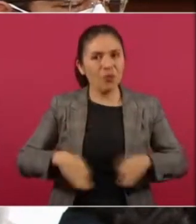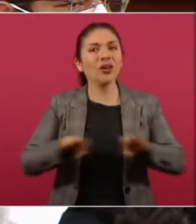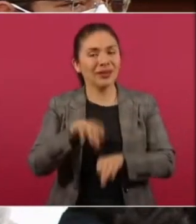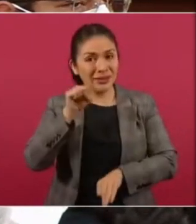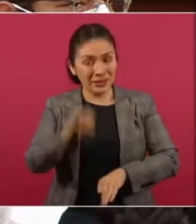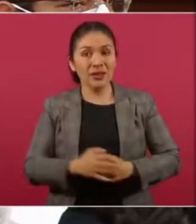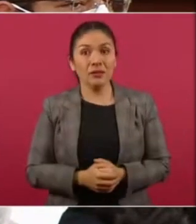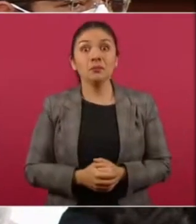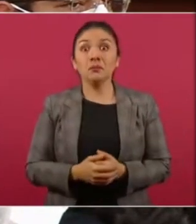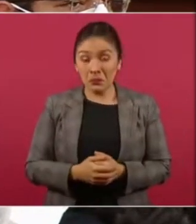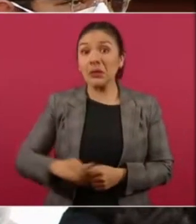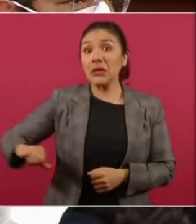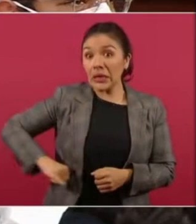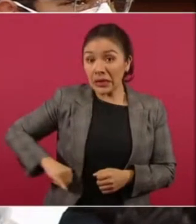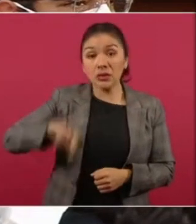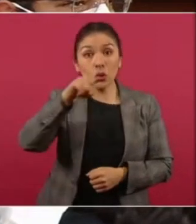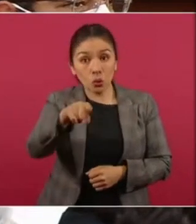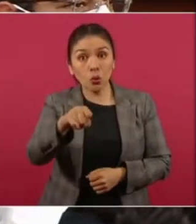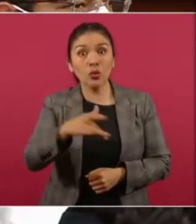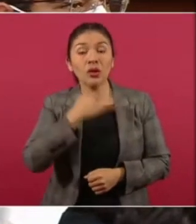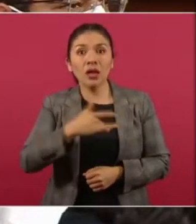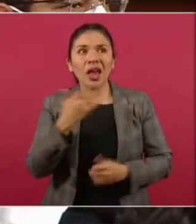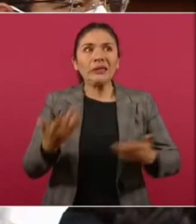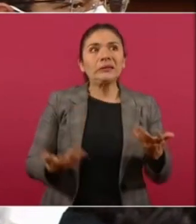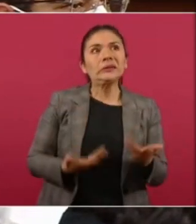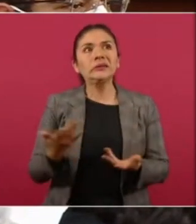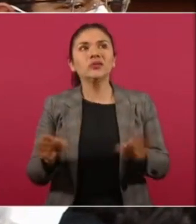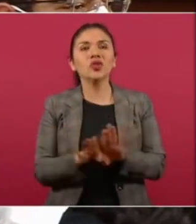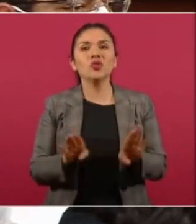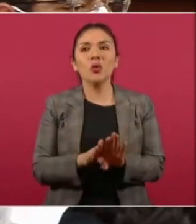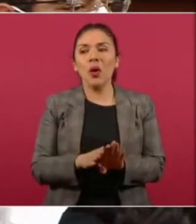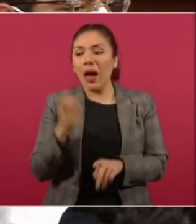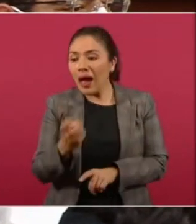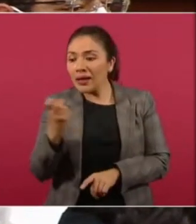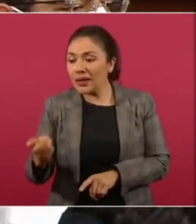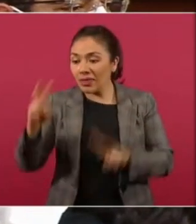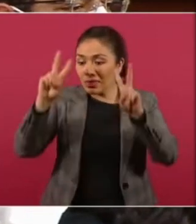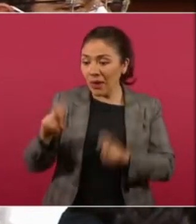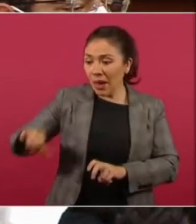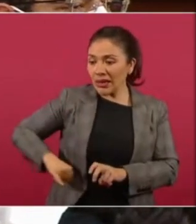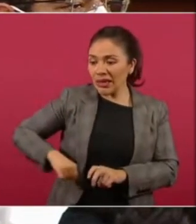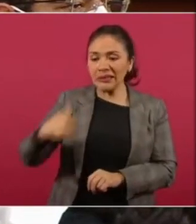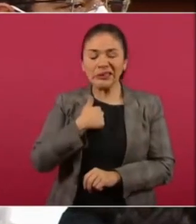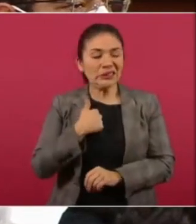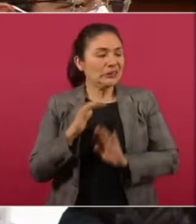Y si lo que interesa a usted le causa enojo, molestia,